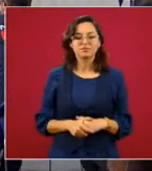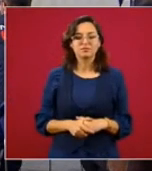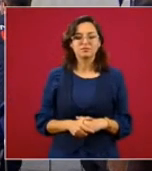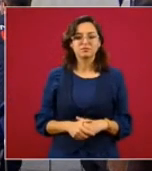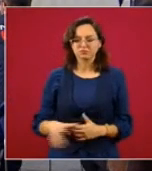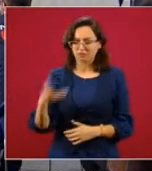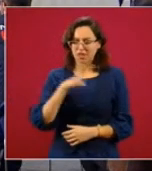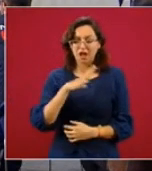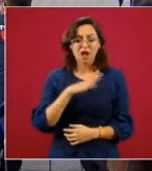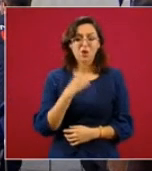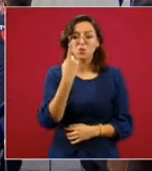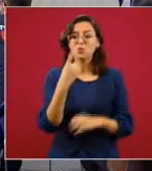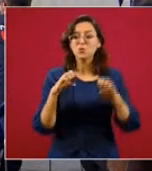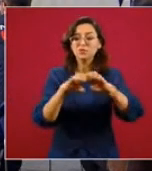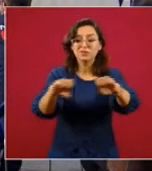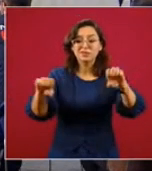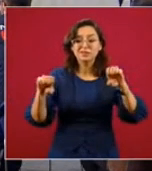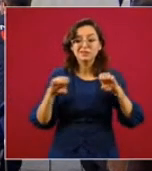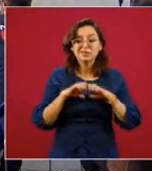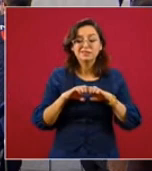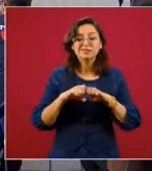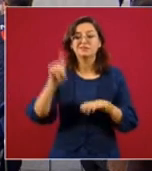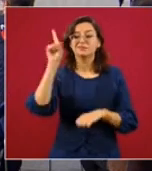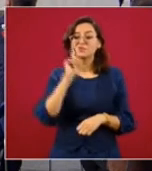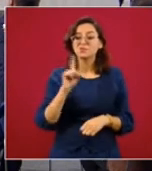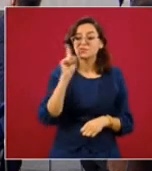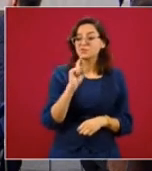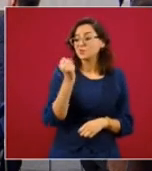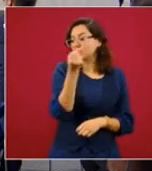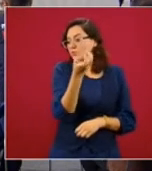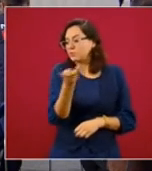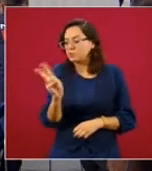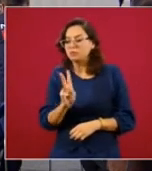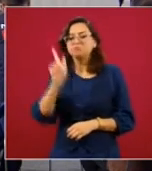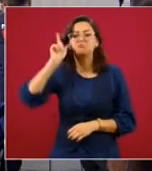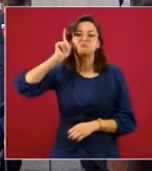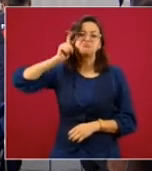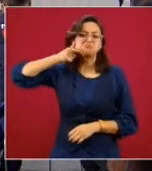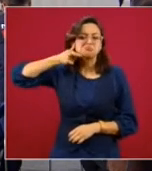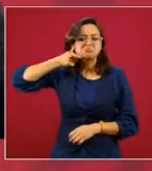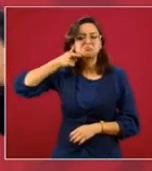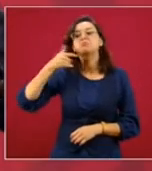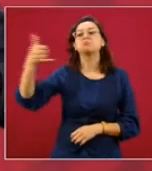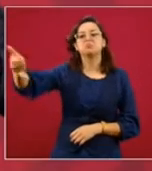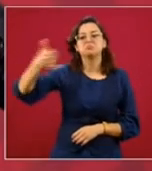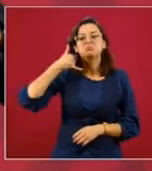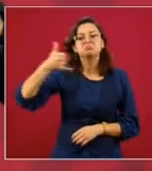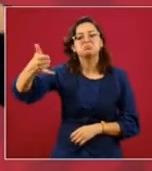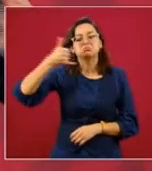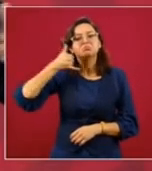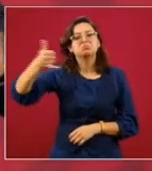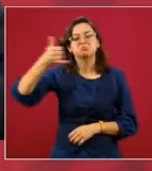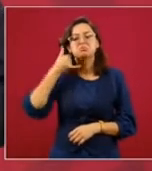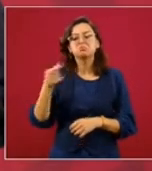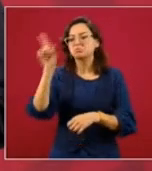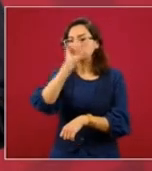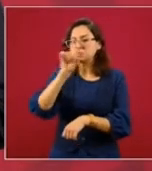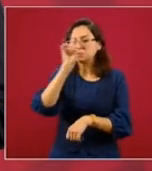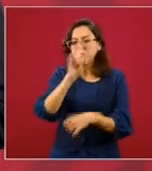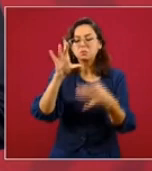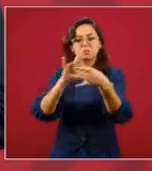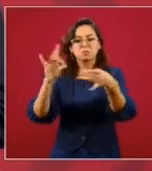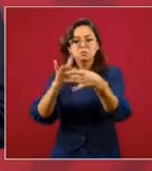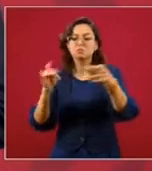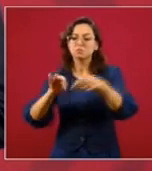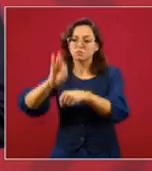equipo de mujeres atendiendo estas llamadas y dando protección a las